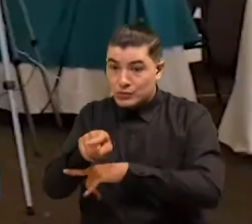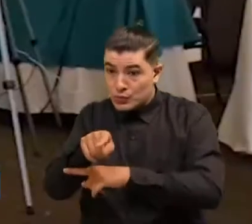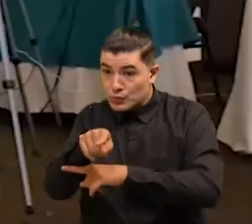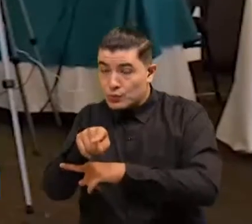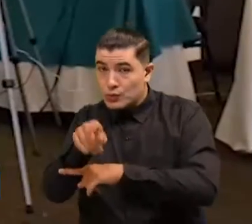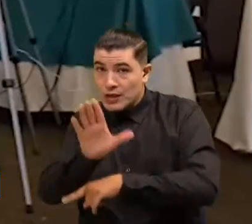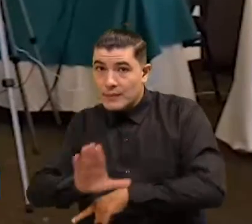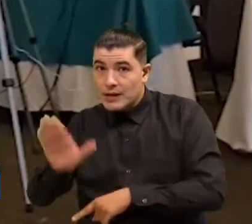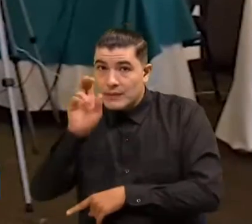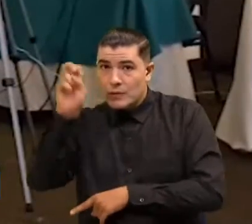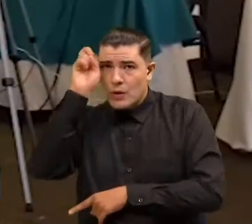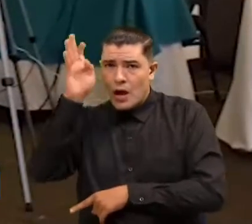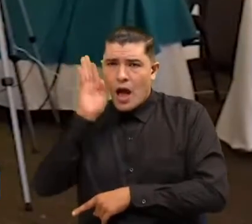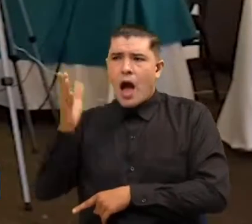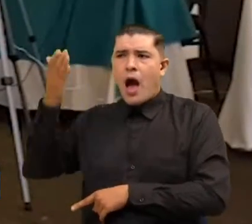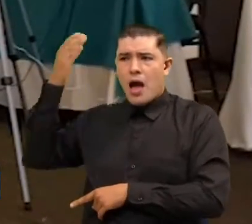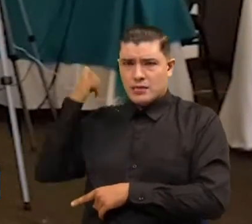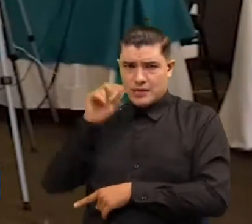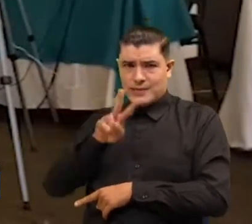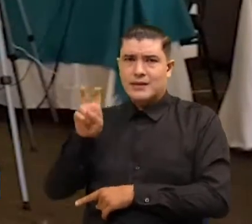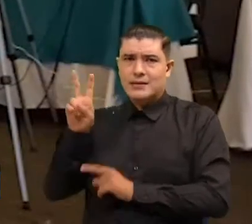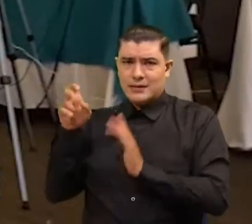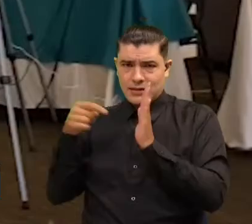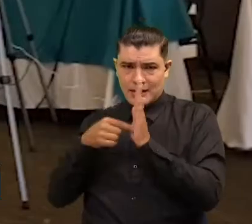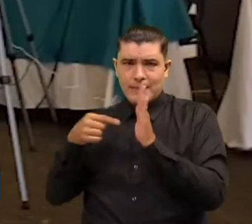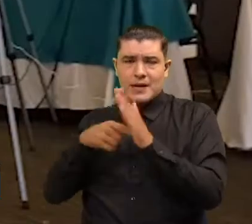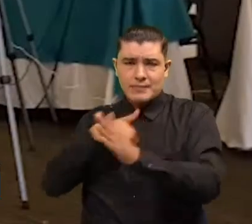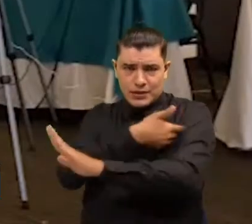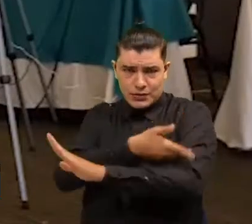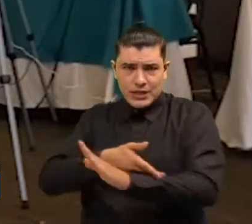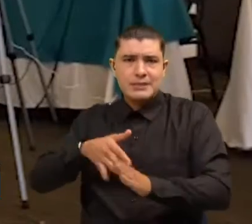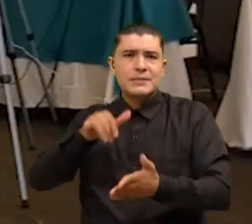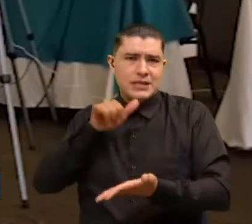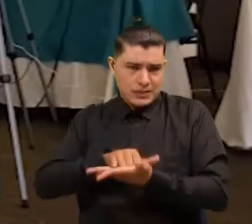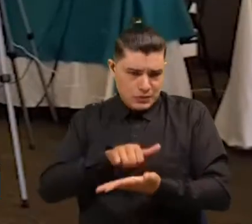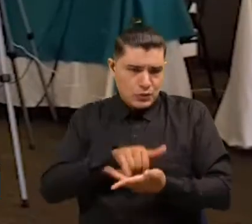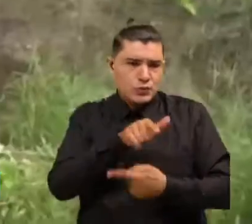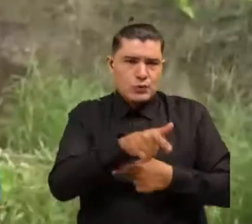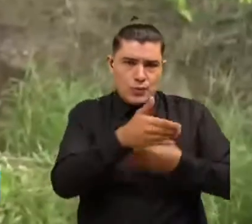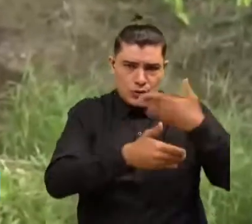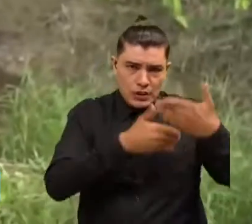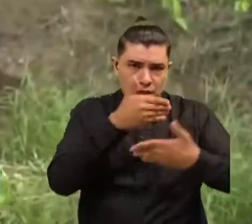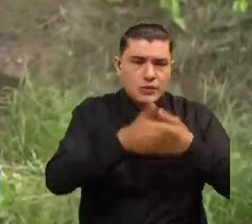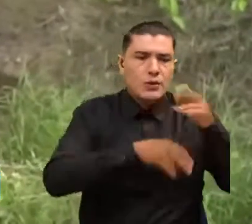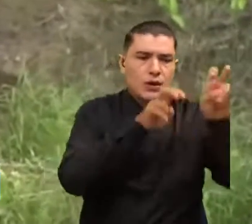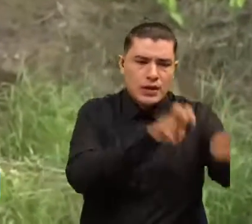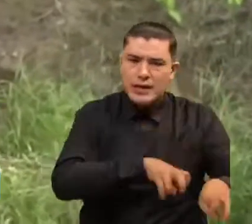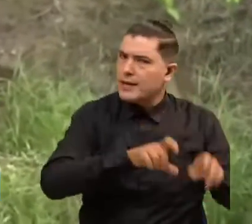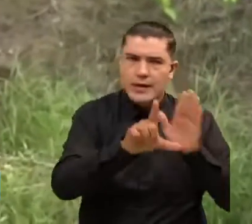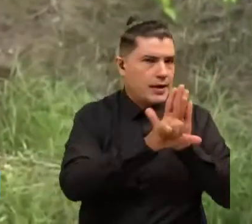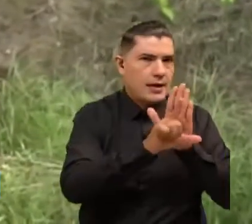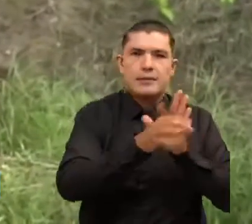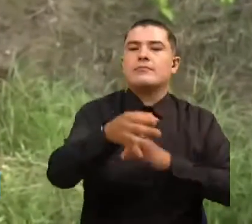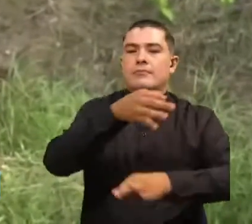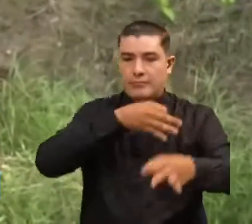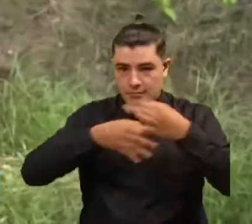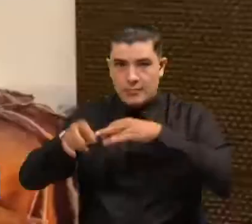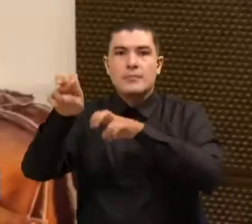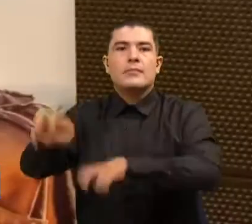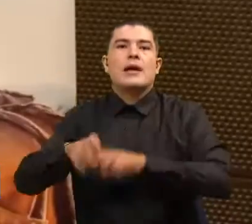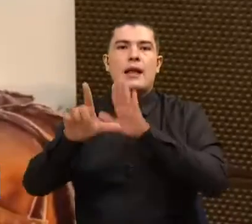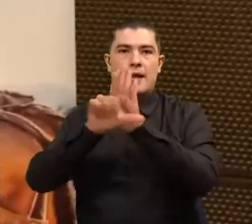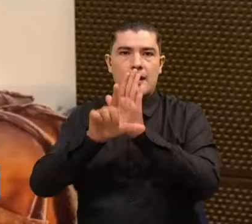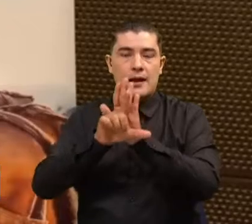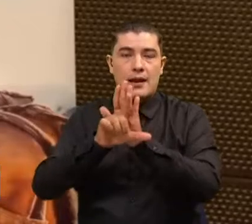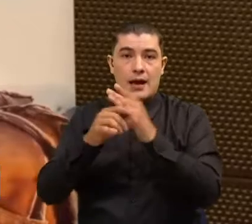se han invertido 27 mil millones de pesos para la asistencia técnica y alimentaria de las familias en sustitución. Para esas 3 mil